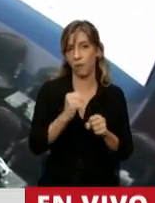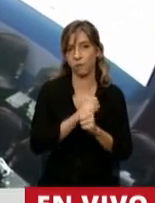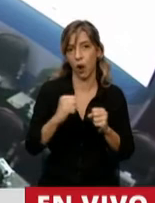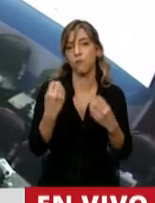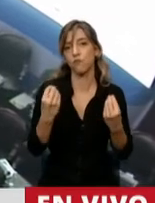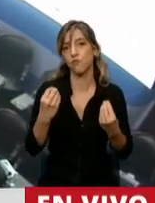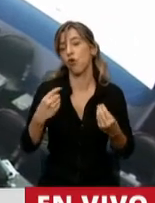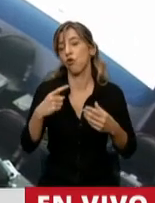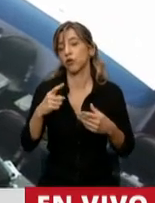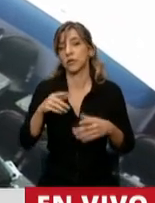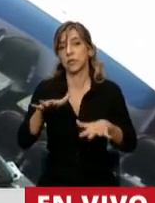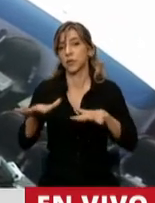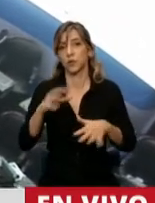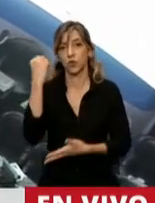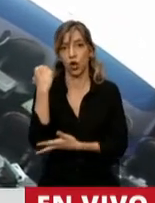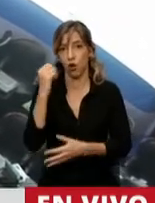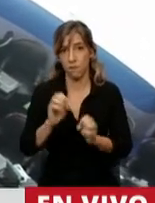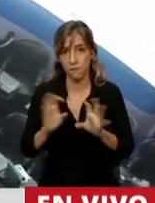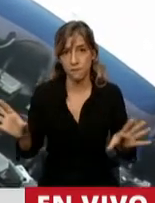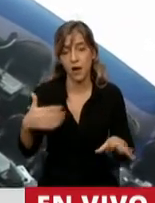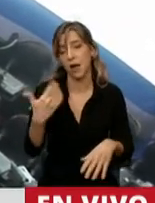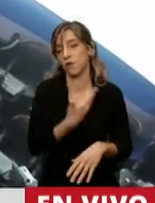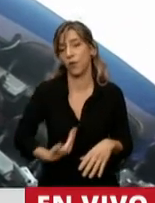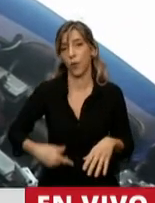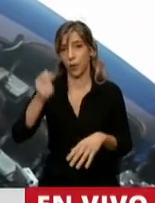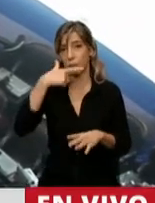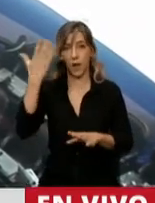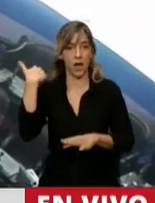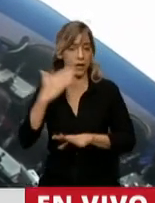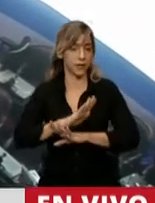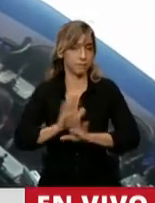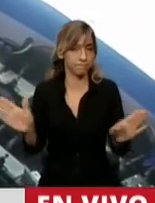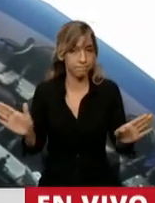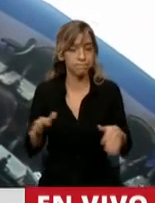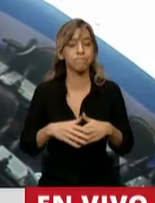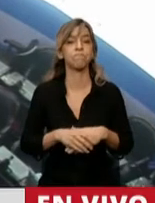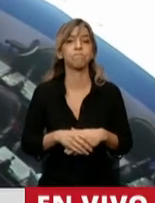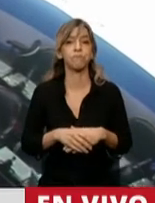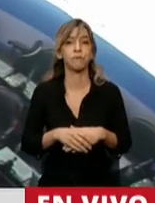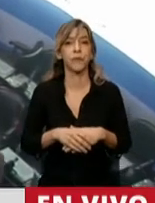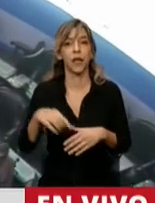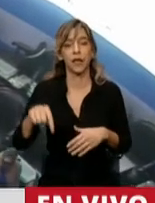políticas del gobierno anterior fueron absolutamente dramáticas y en este